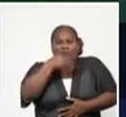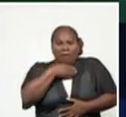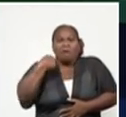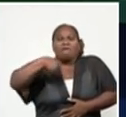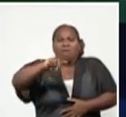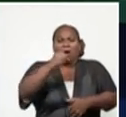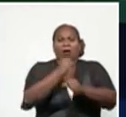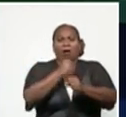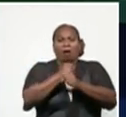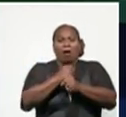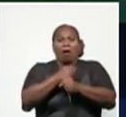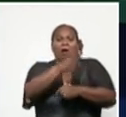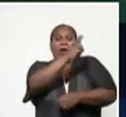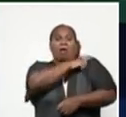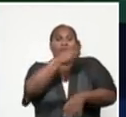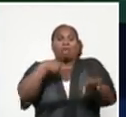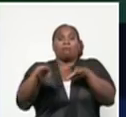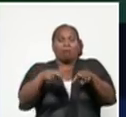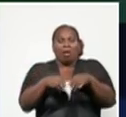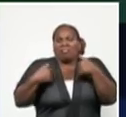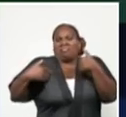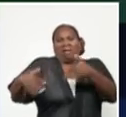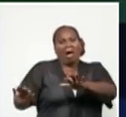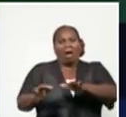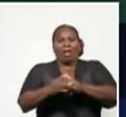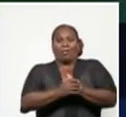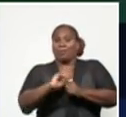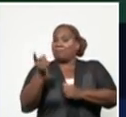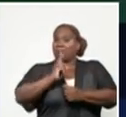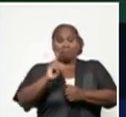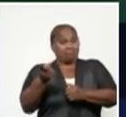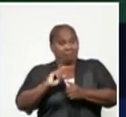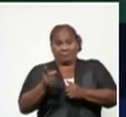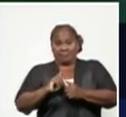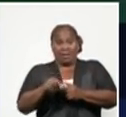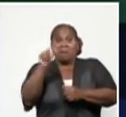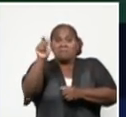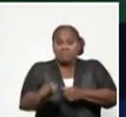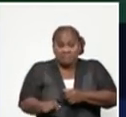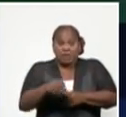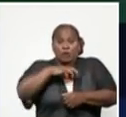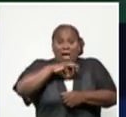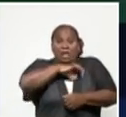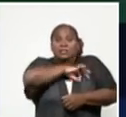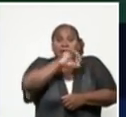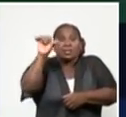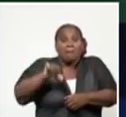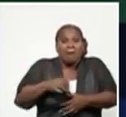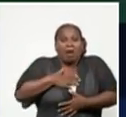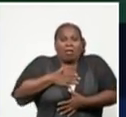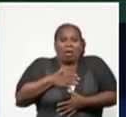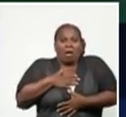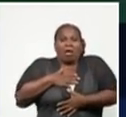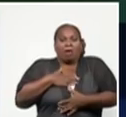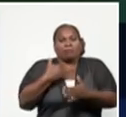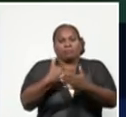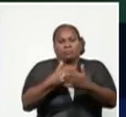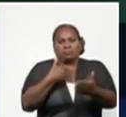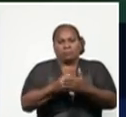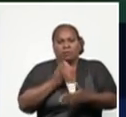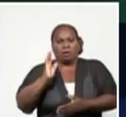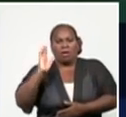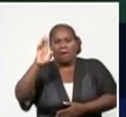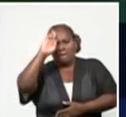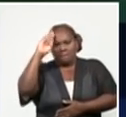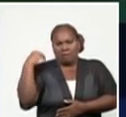administraciones también le han permitido que vayan a los centros laborales con síntomas respiratorios. Cuando analizamos cada uno de estos eventos, sin lugar a